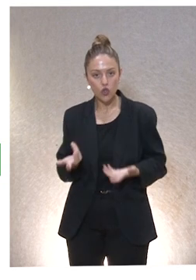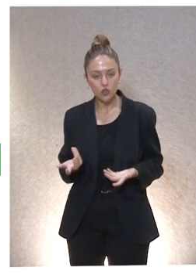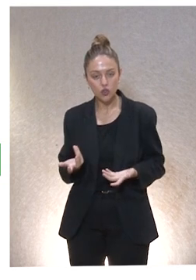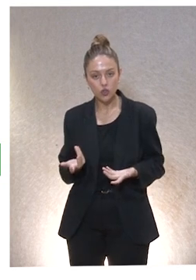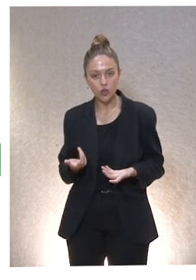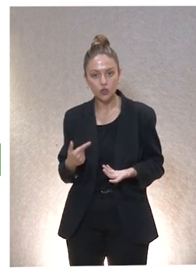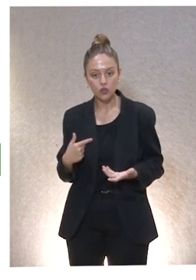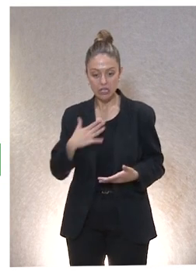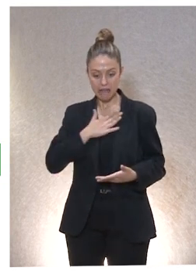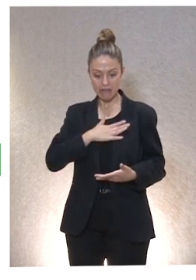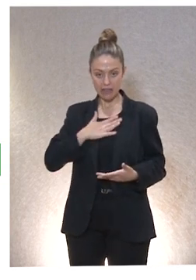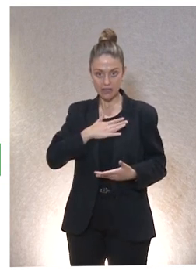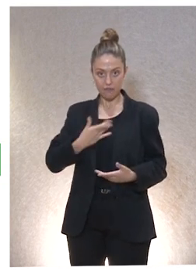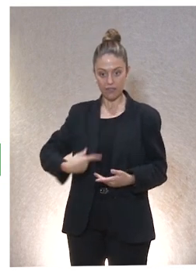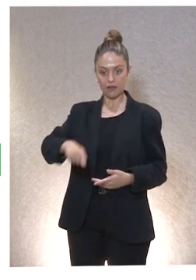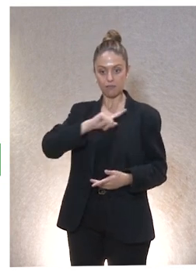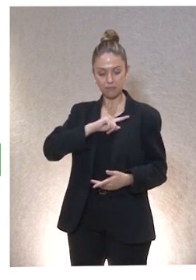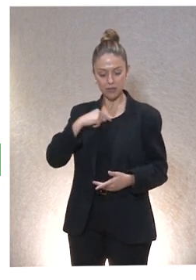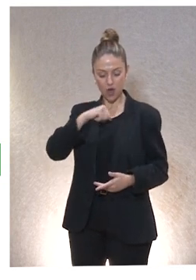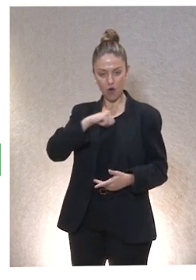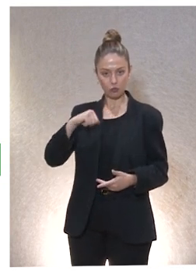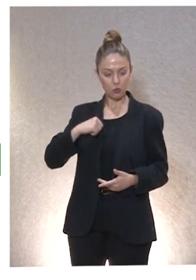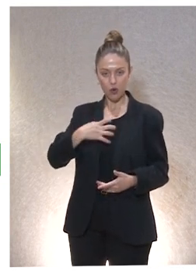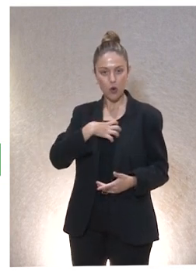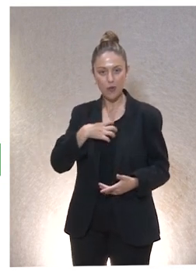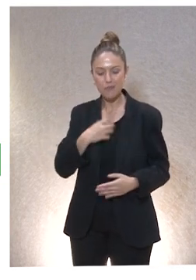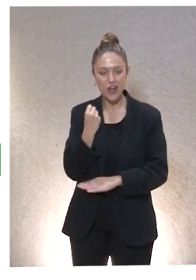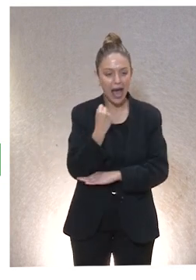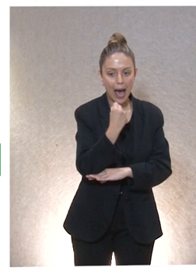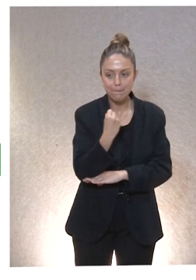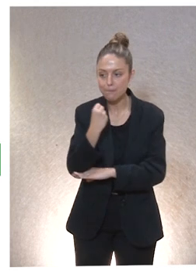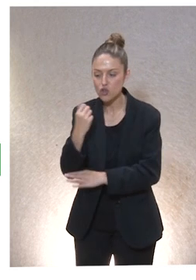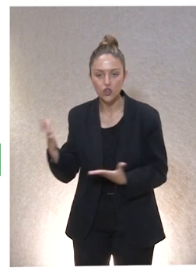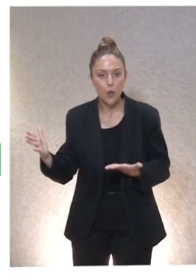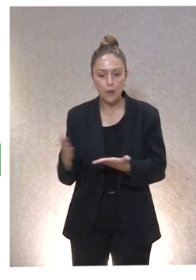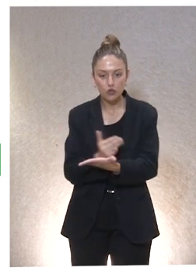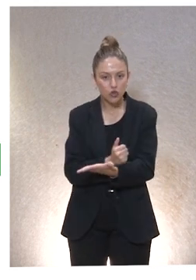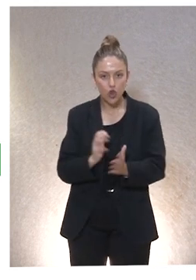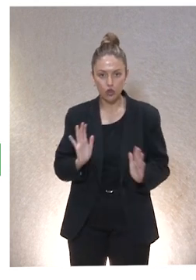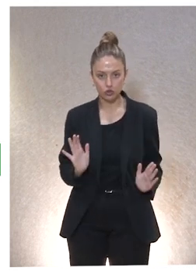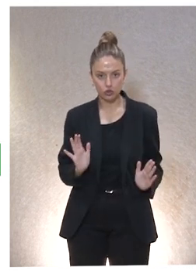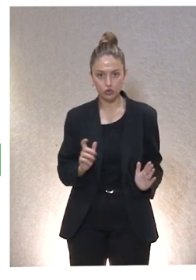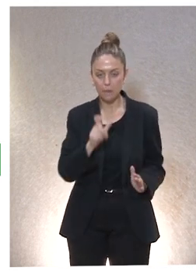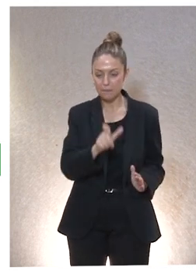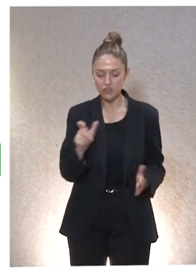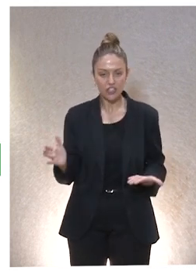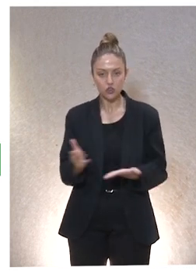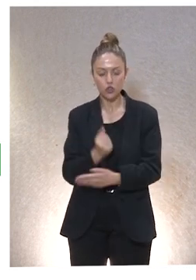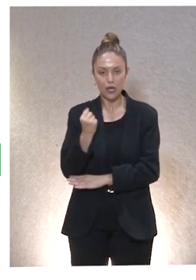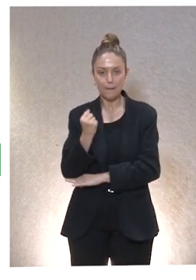podemos satisfacer por nosotros mismos, que necesitamos apoyos, todas las personas. Por consiguiente, primera cosa,